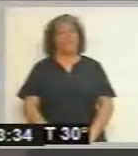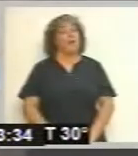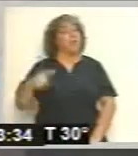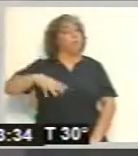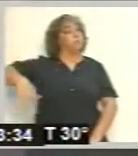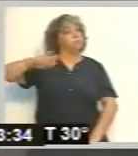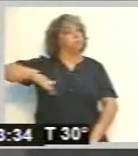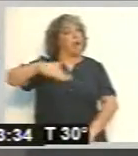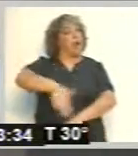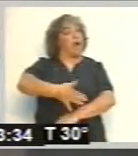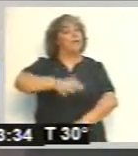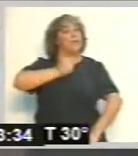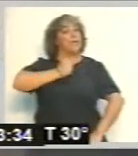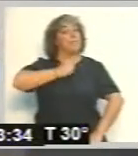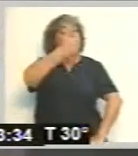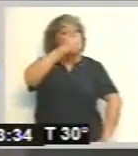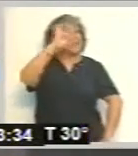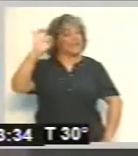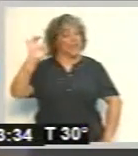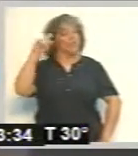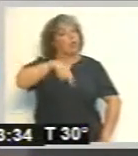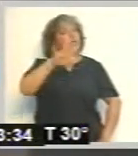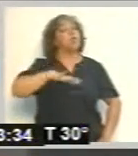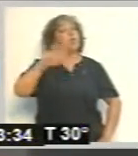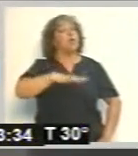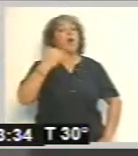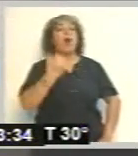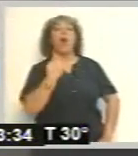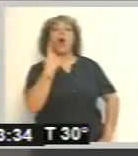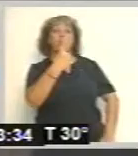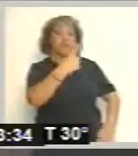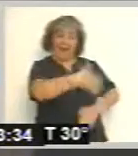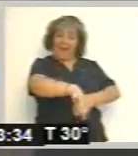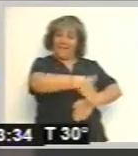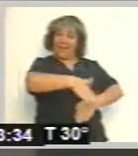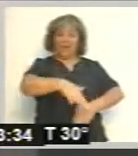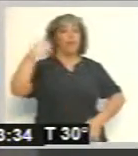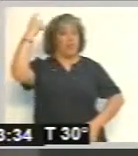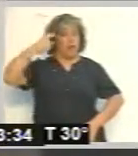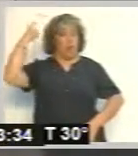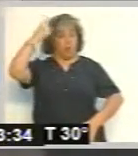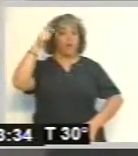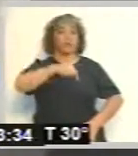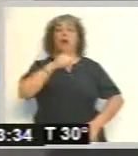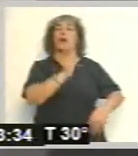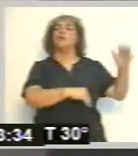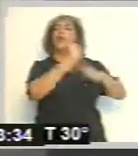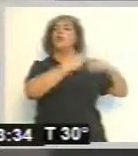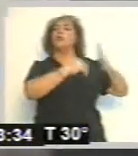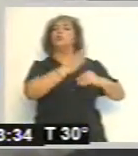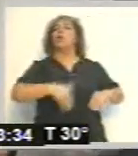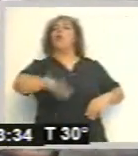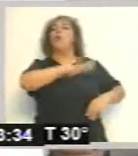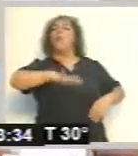Estamos ubicados en calle Catamarca al 600, en este lugar que da a una de las veredas del Centro Juventud Antoñana se están construyendo los